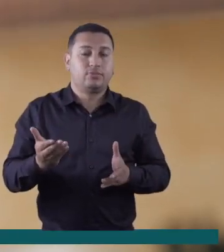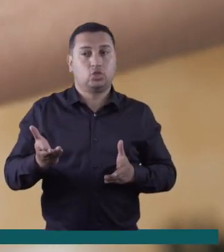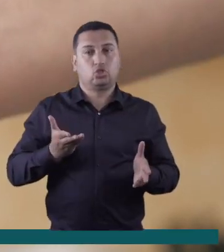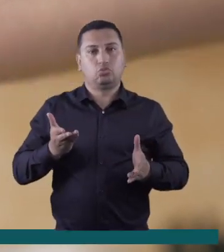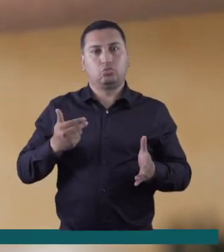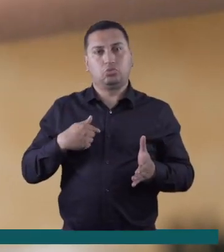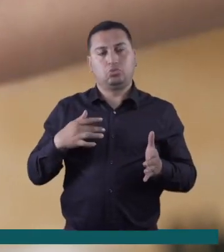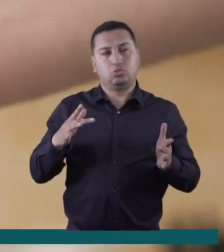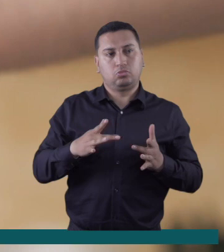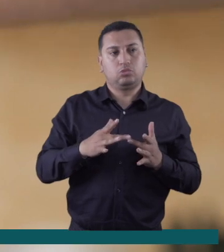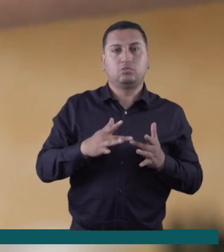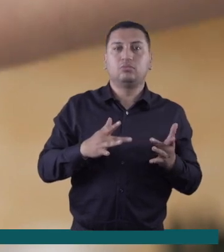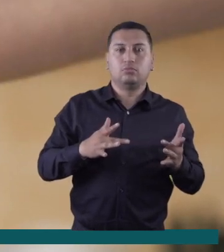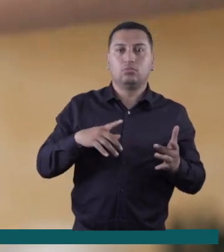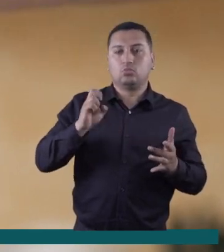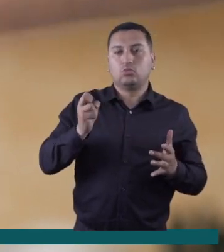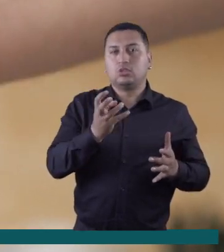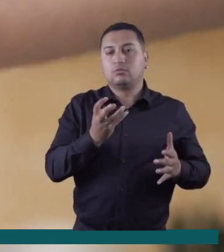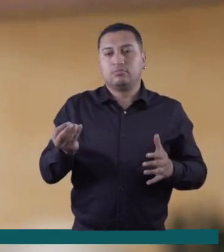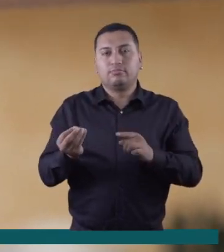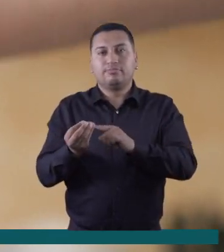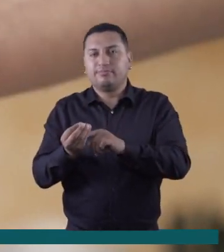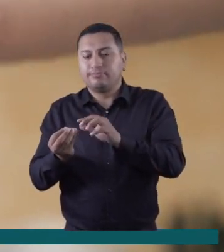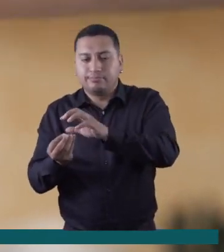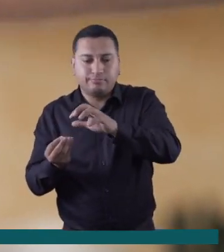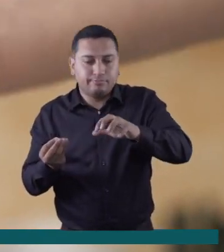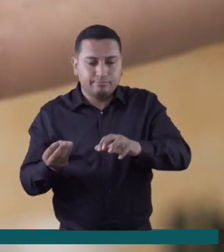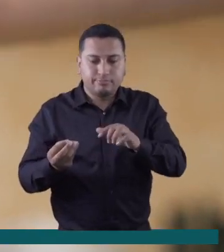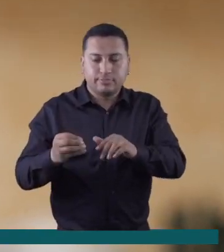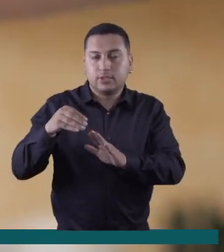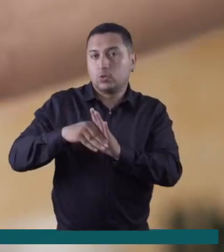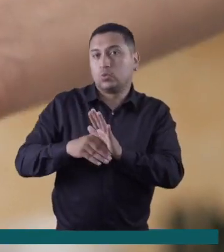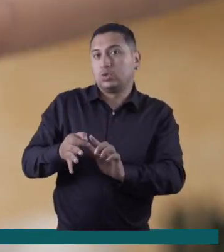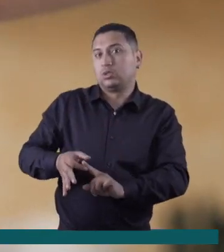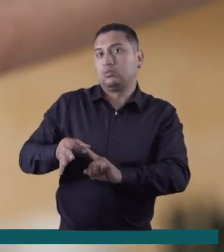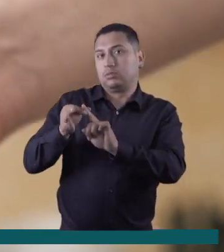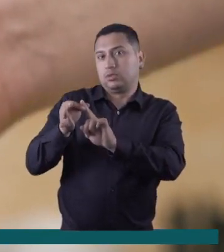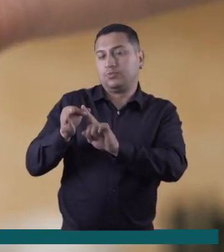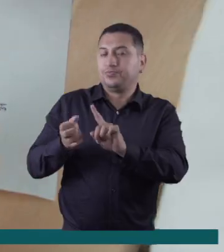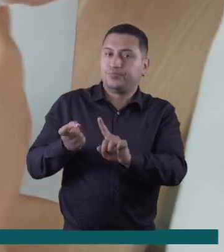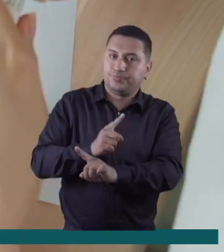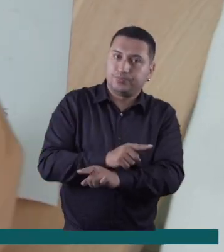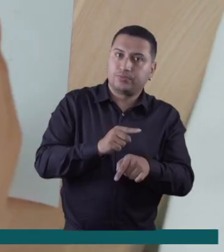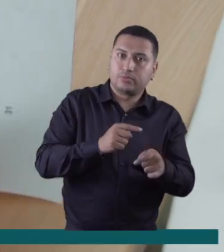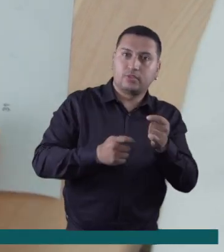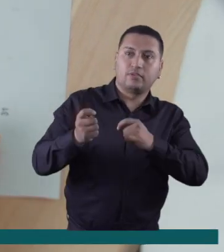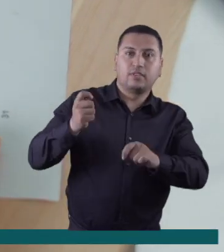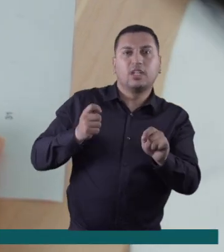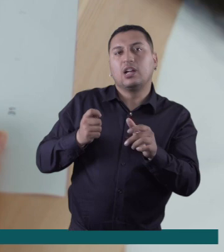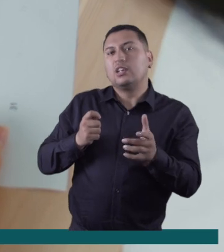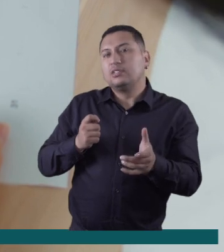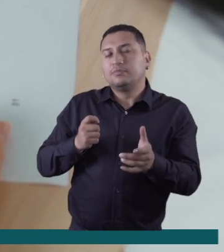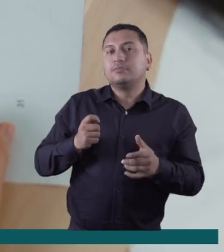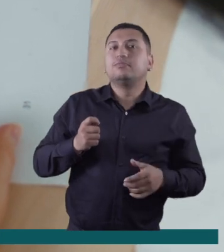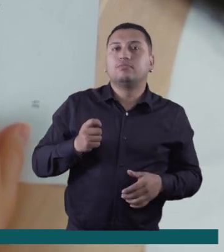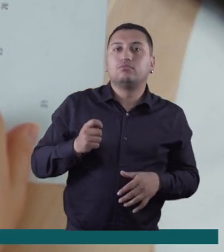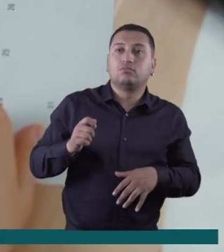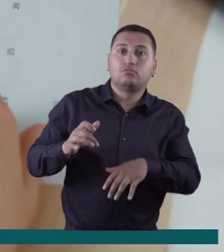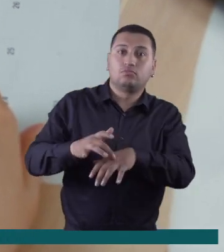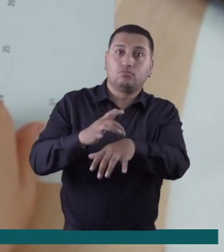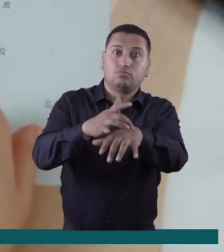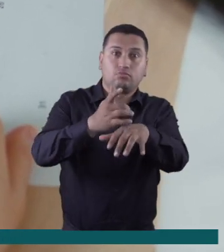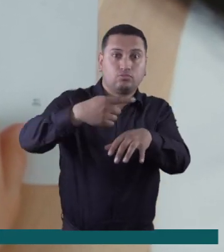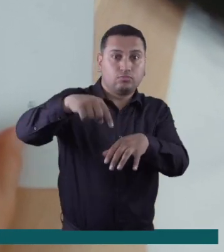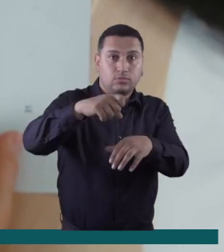ofrezcas un servicio, podrías armar paquetes con descuentos especiales. Otra estrategia de venta que puedes poner en marcha es